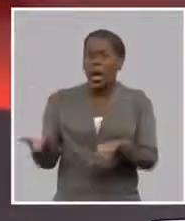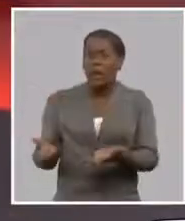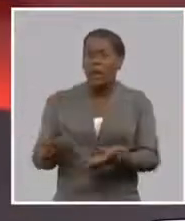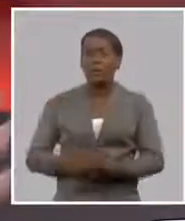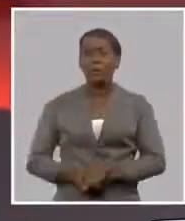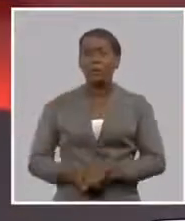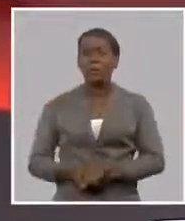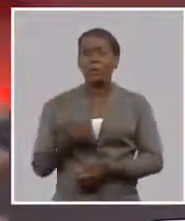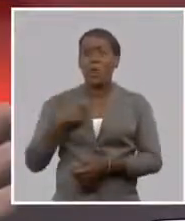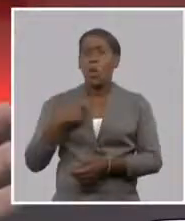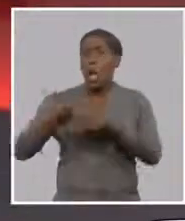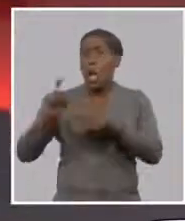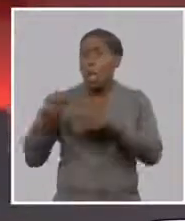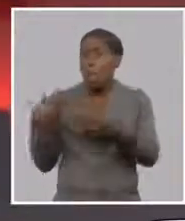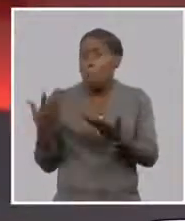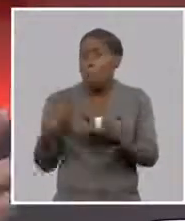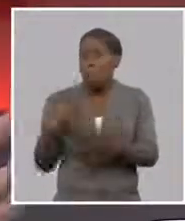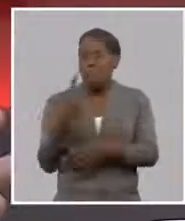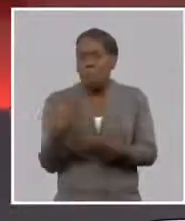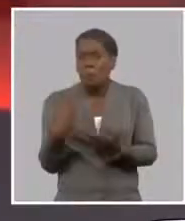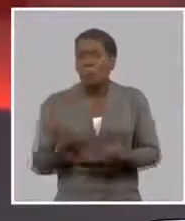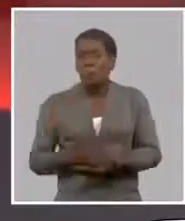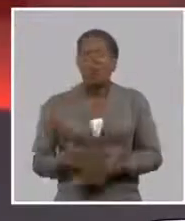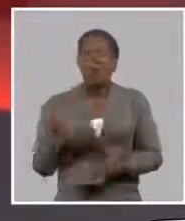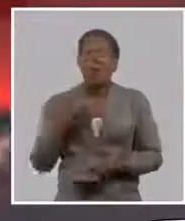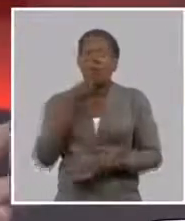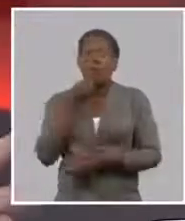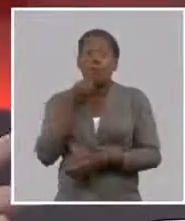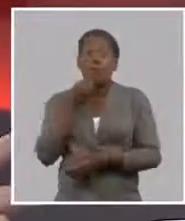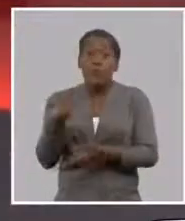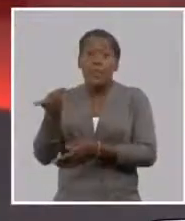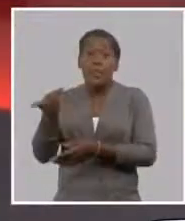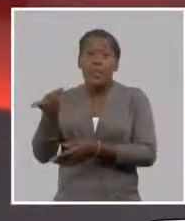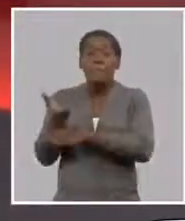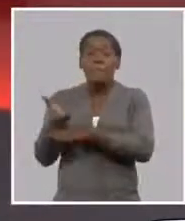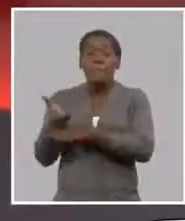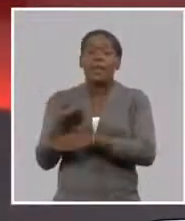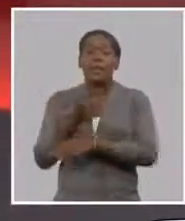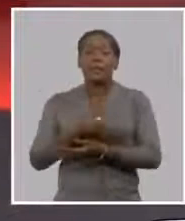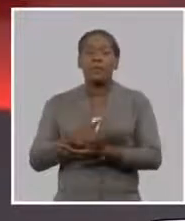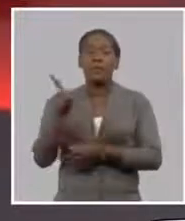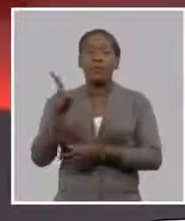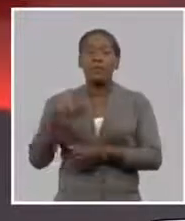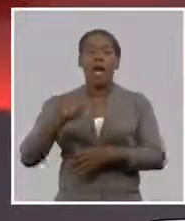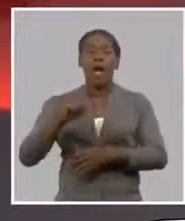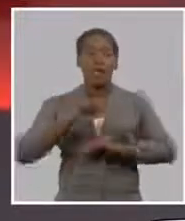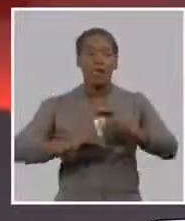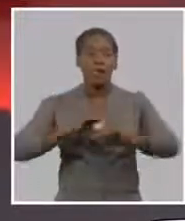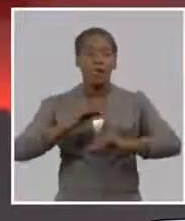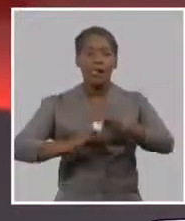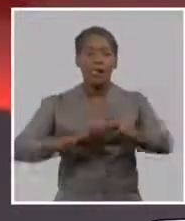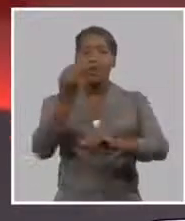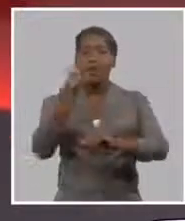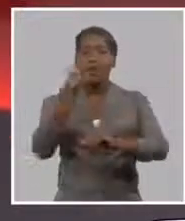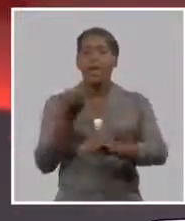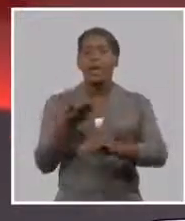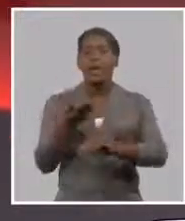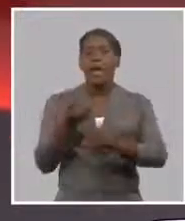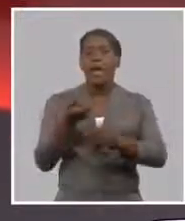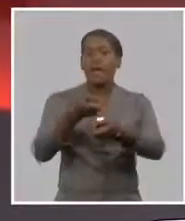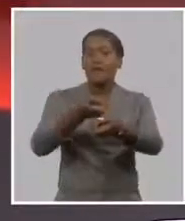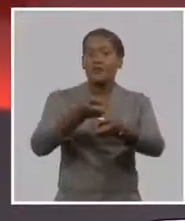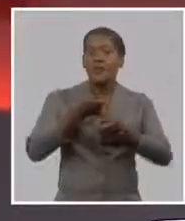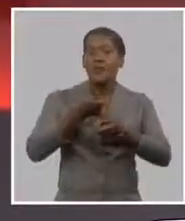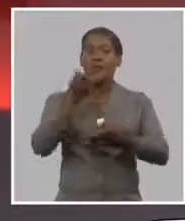cultivo viandas hortalizas tubérculos y raíces plantaciones permanentes desde la siembra o sea el fomento la inversión el rendimiento